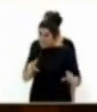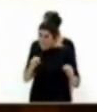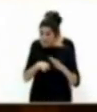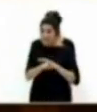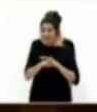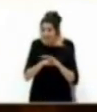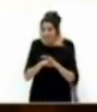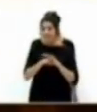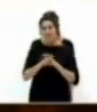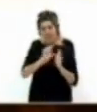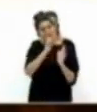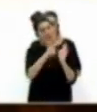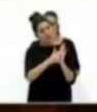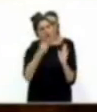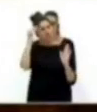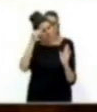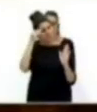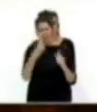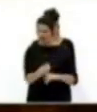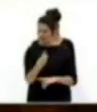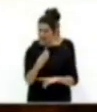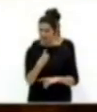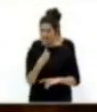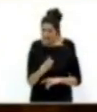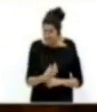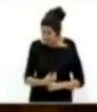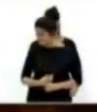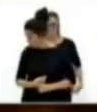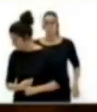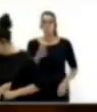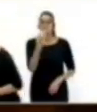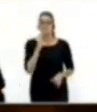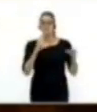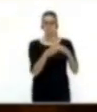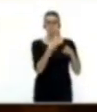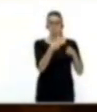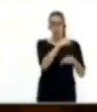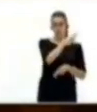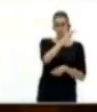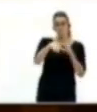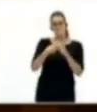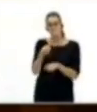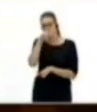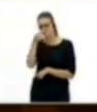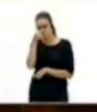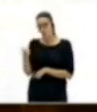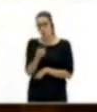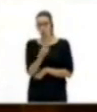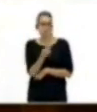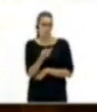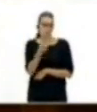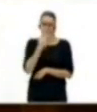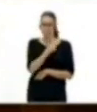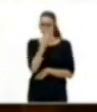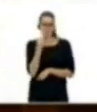convertir en una ley que creemos muy necesaria. Si Coalición Canaria y Partido Socialista no quieren asumir el compromiso del